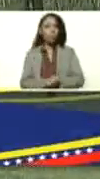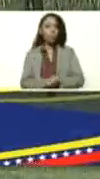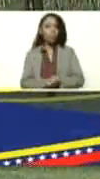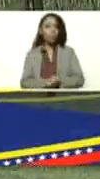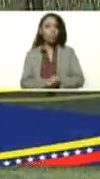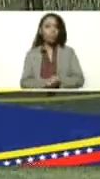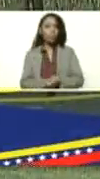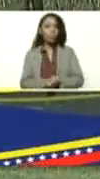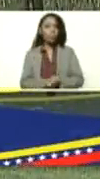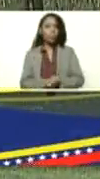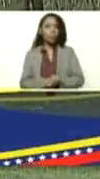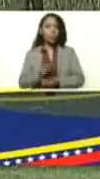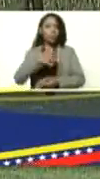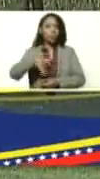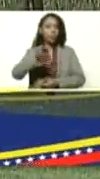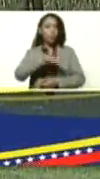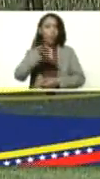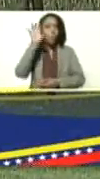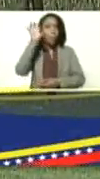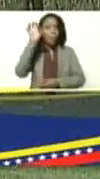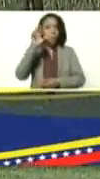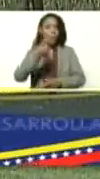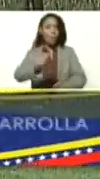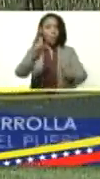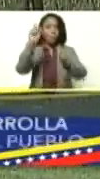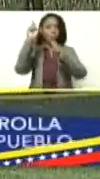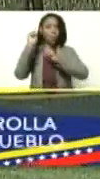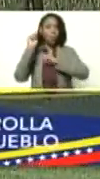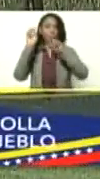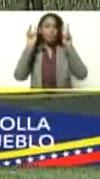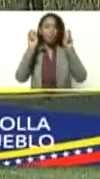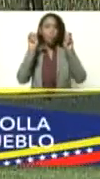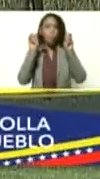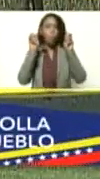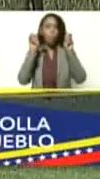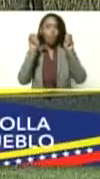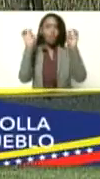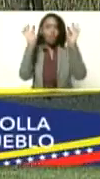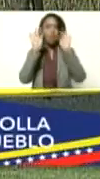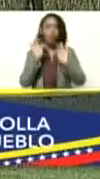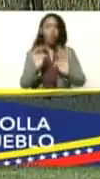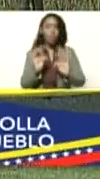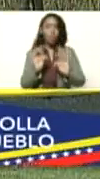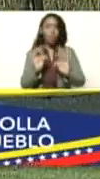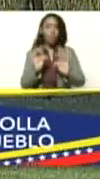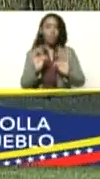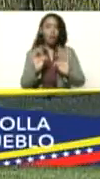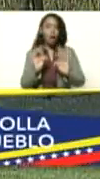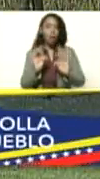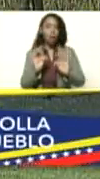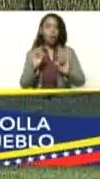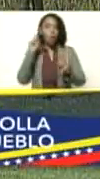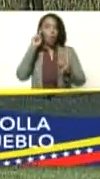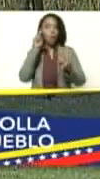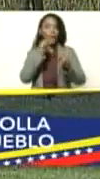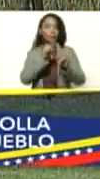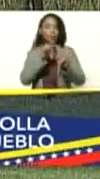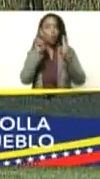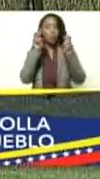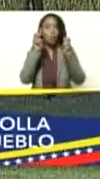que todo el país asumiéramos un nuevo esquema nos planteáramos una nueva meta